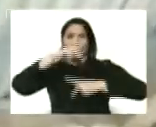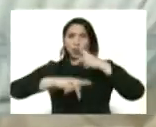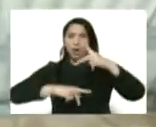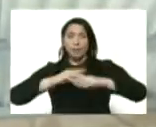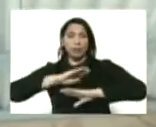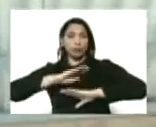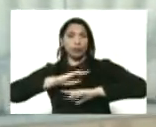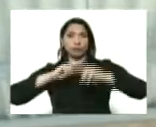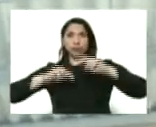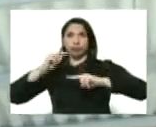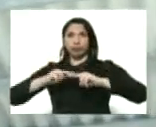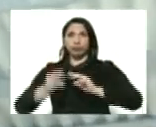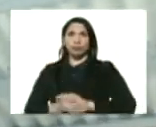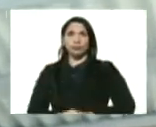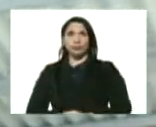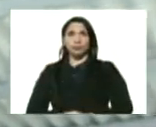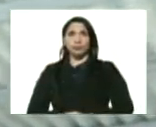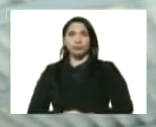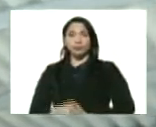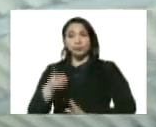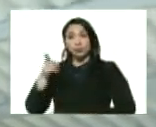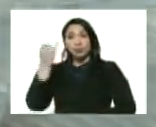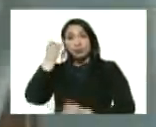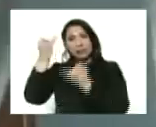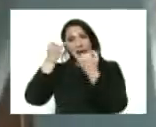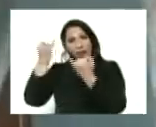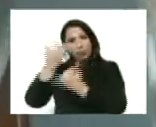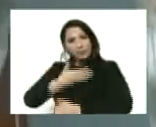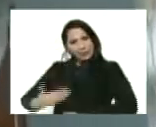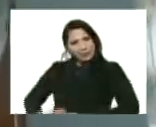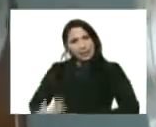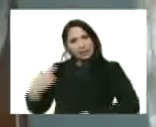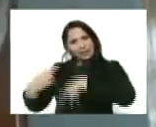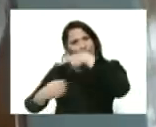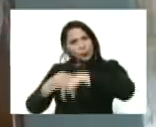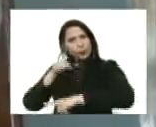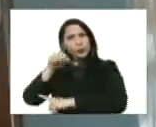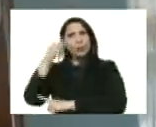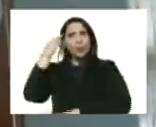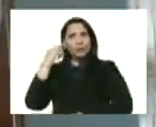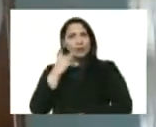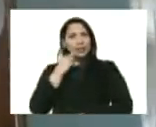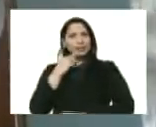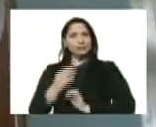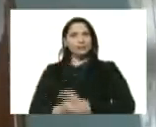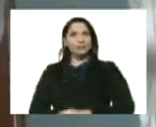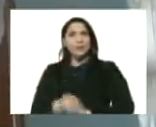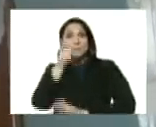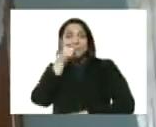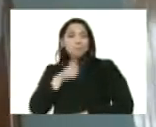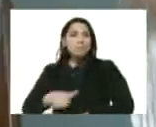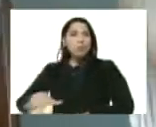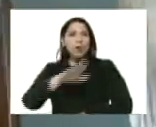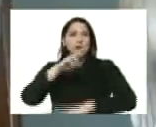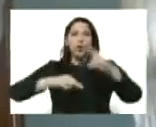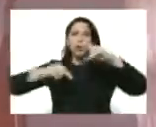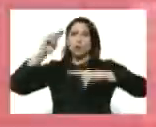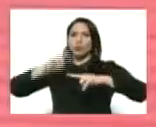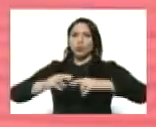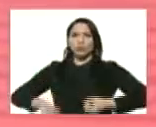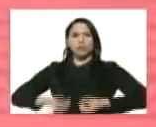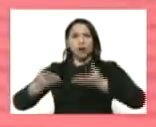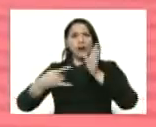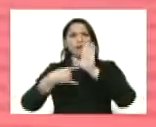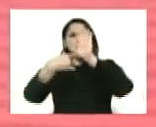autoconstrucción que usted ha ideado que ha ideado la revolución bolivariana el pueblo construye dando